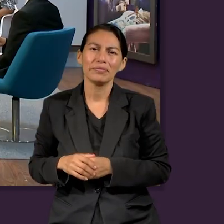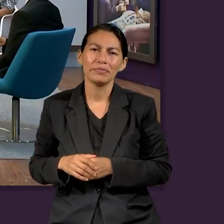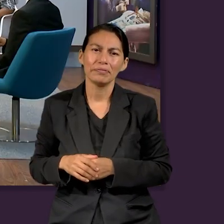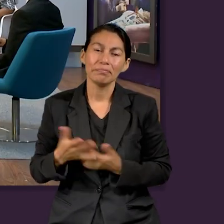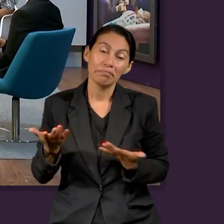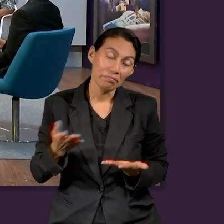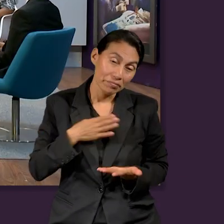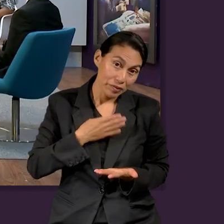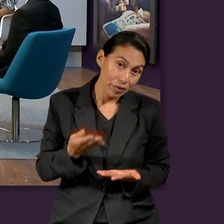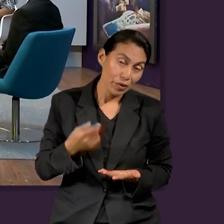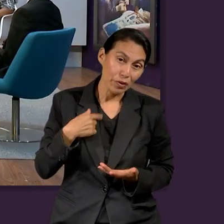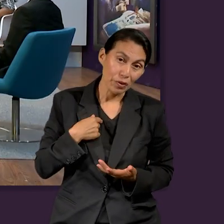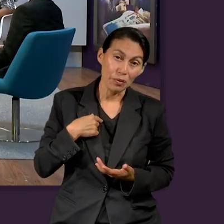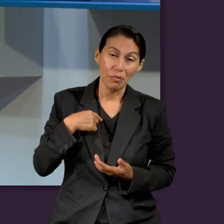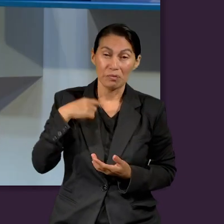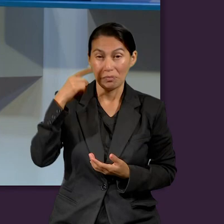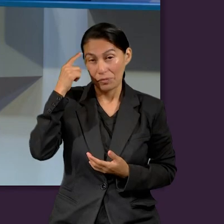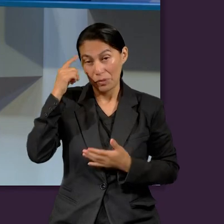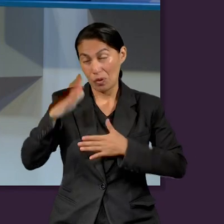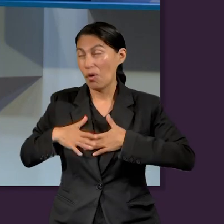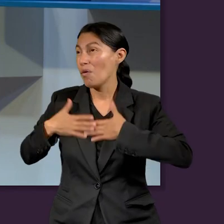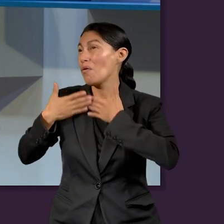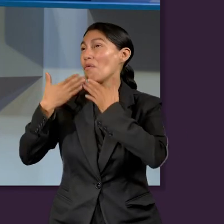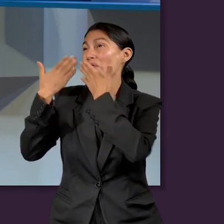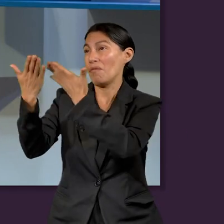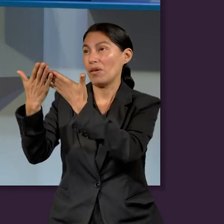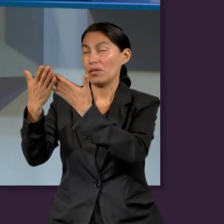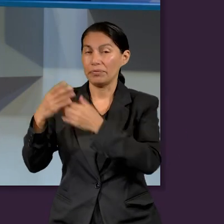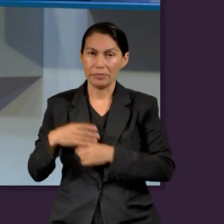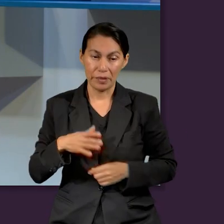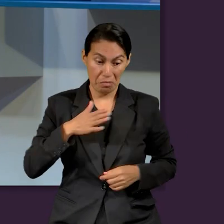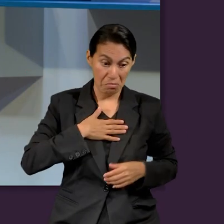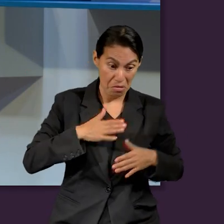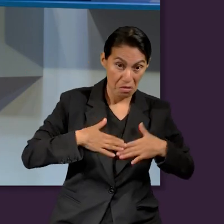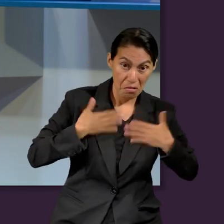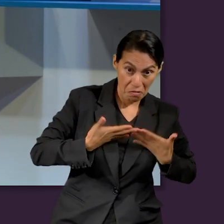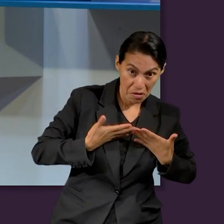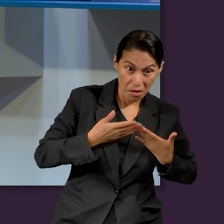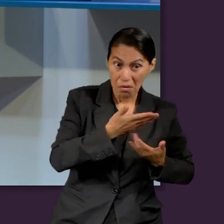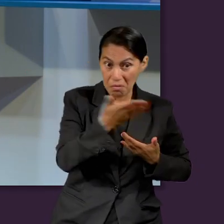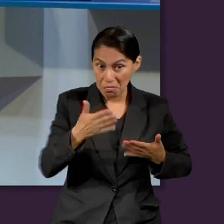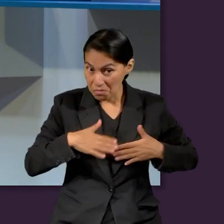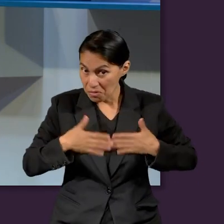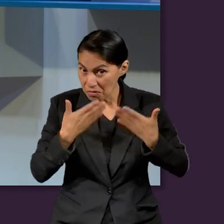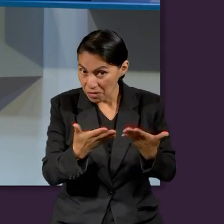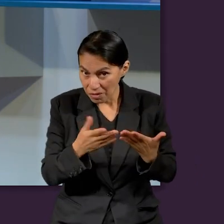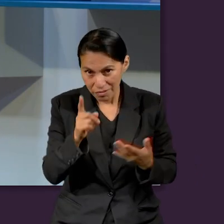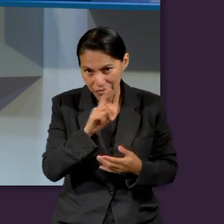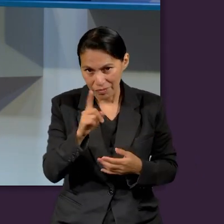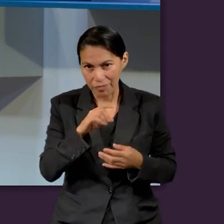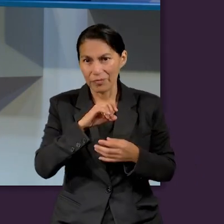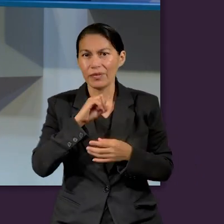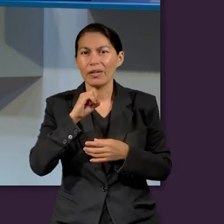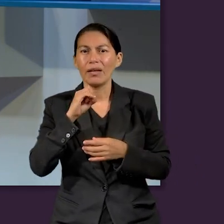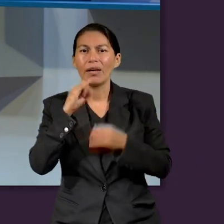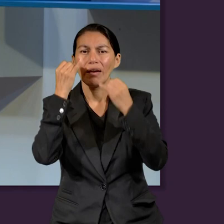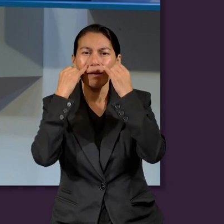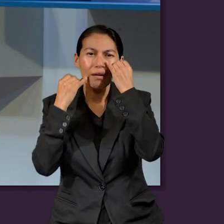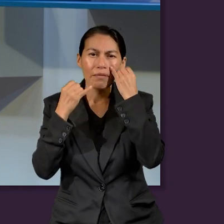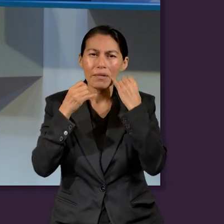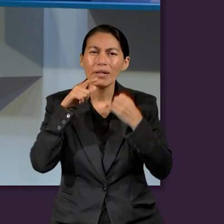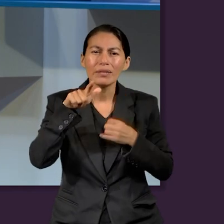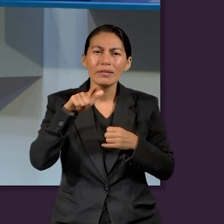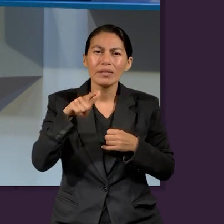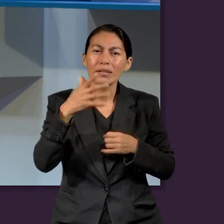es. Bueno, yo me quedo que debemos de confiar en Dios. No en nuestros recursos, no en el hombre. También dice Jeremías